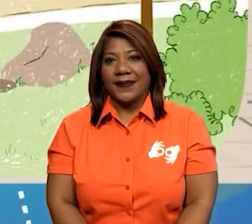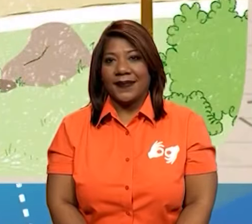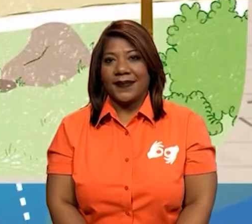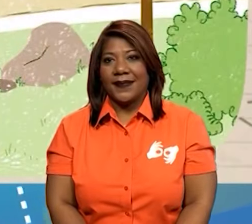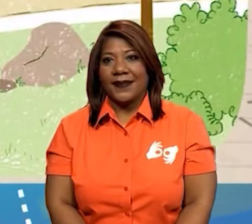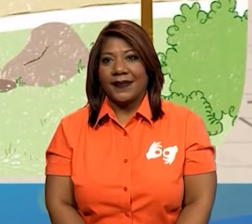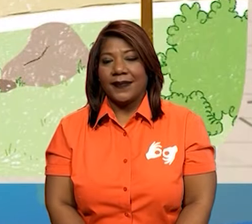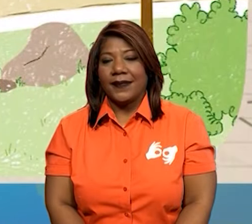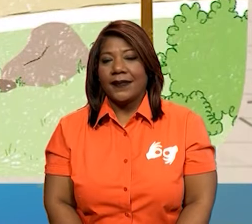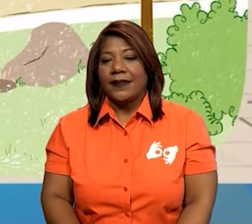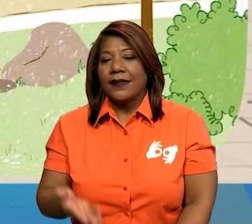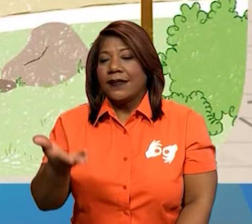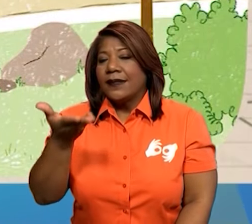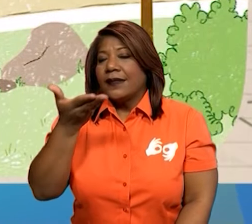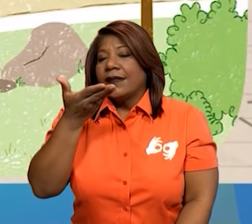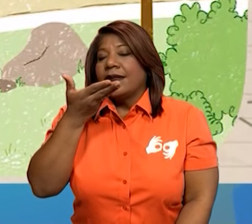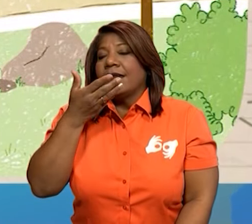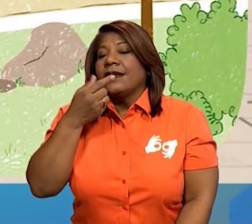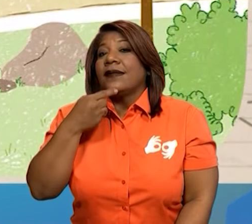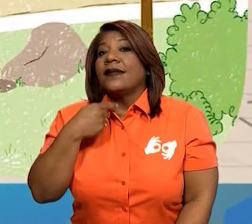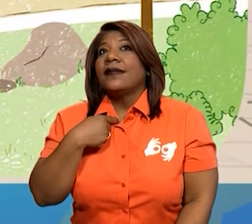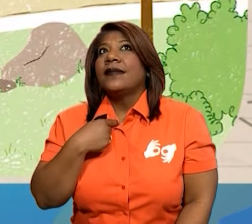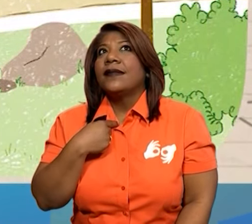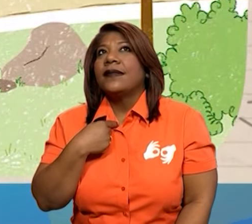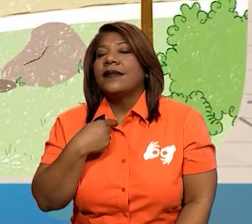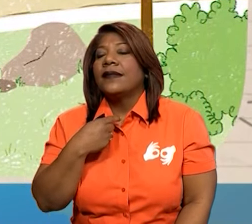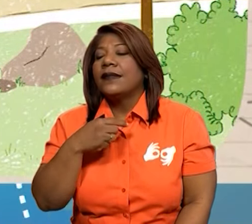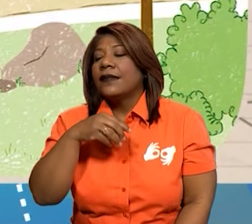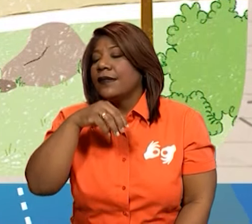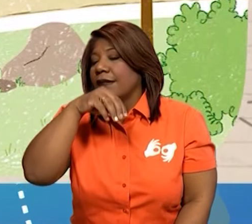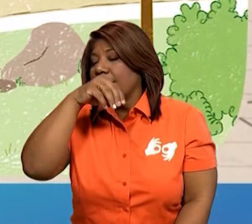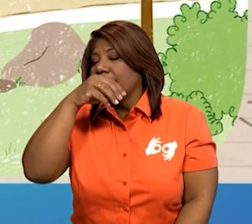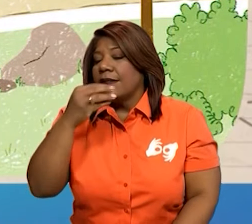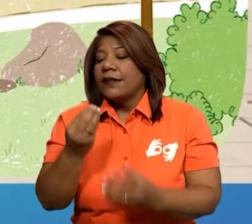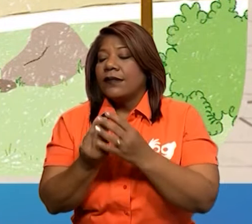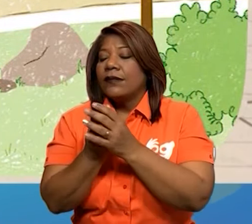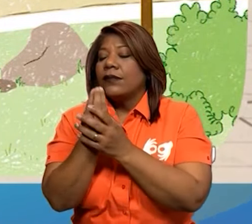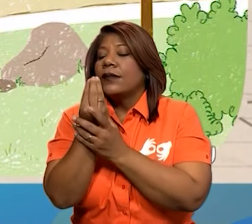El olfato que me permite sentir el perfume de la rosa.